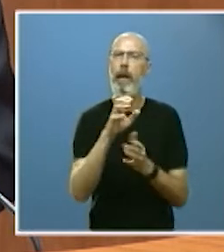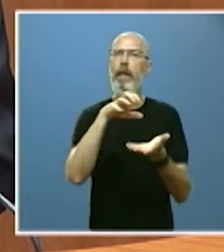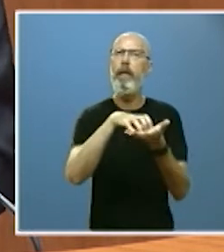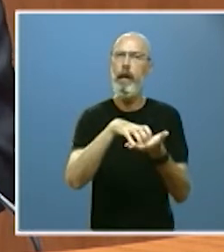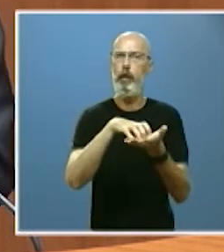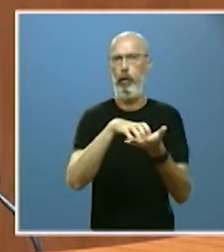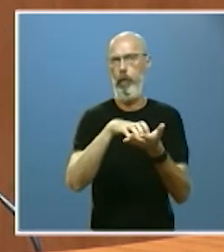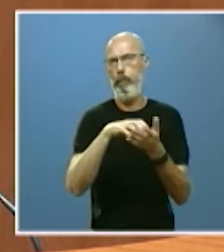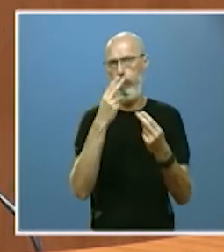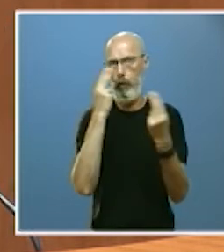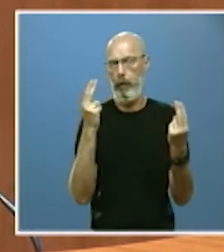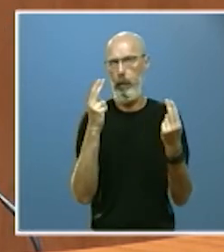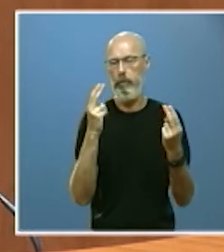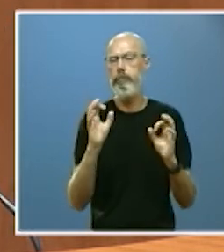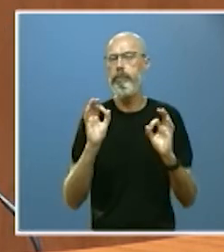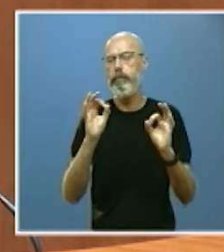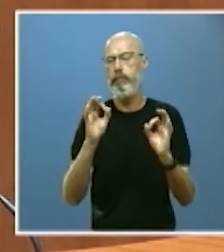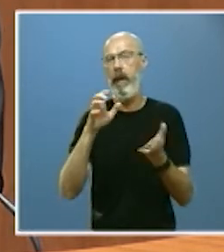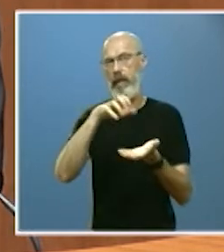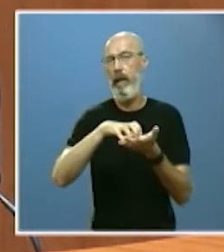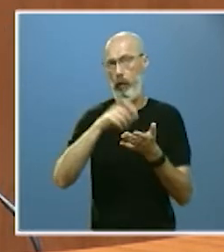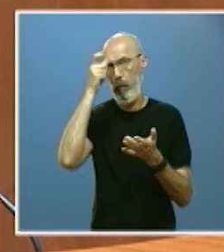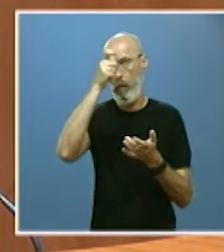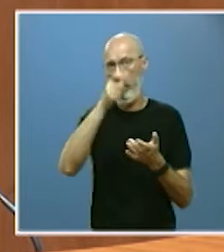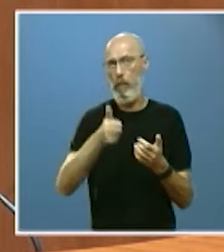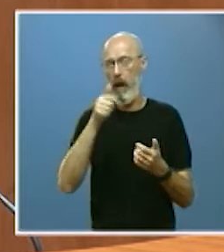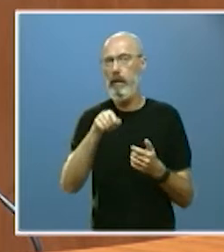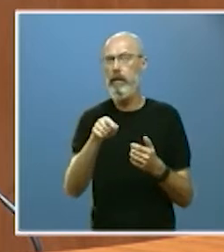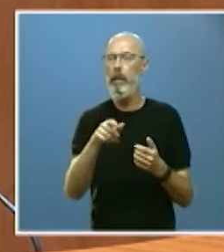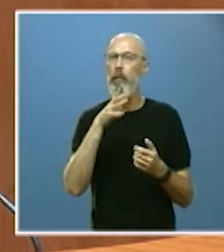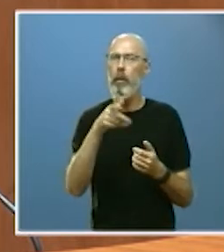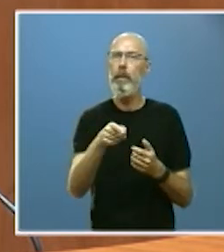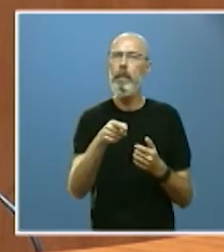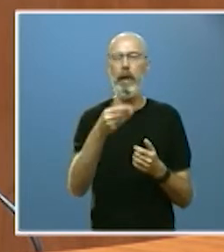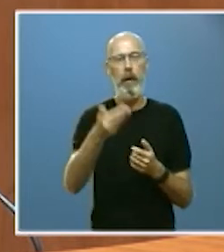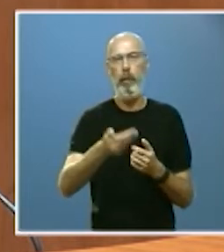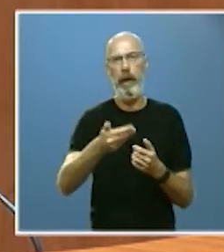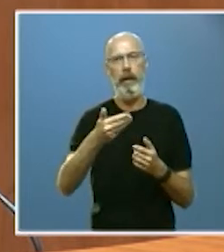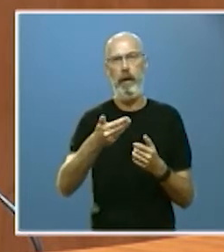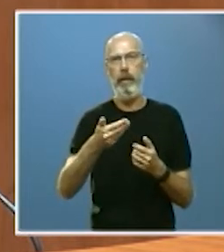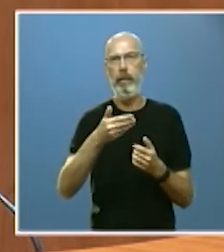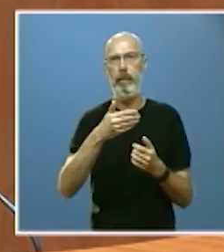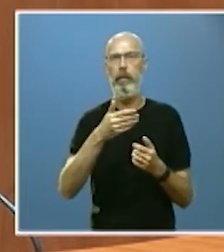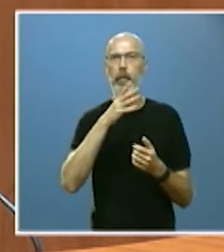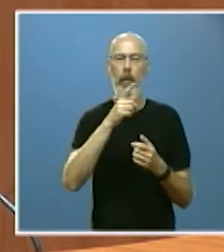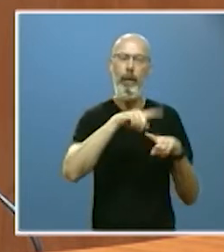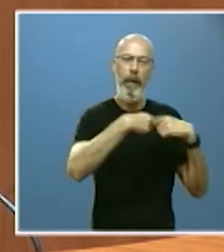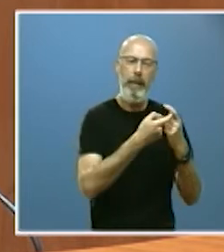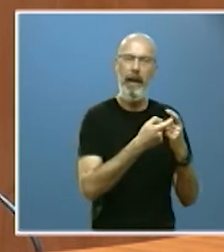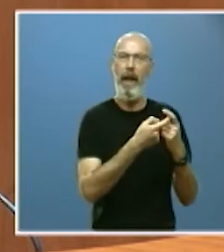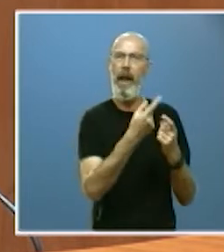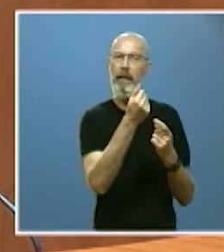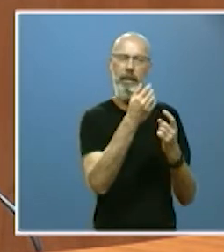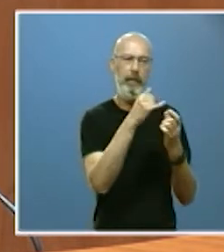fundamentalmente a los centros de nuestros municipios que tienen especial importancia para las personas y familias menos favorecidas